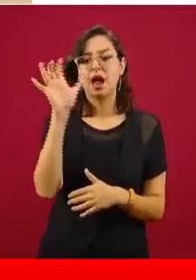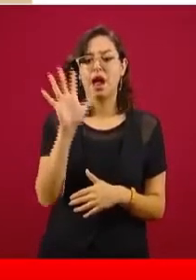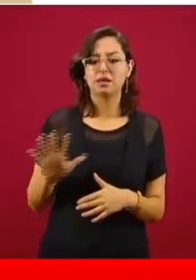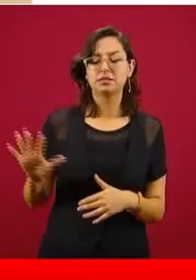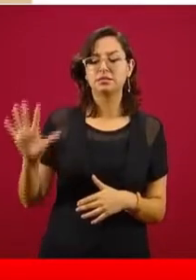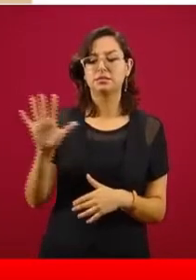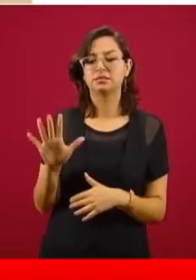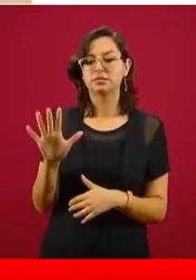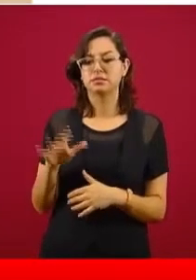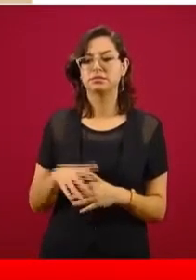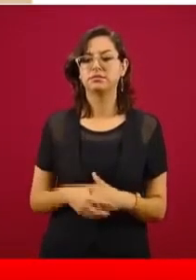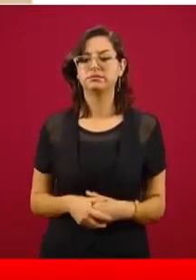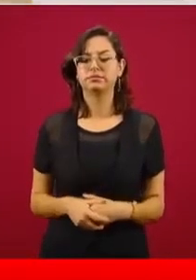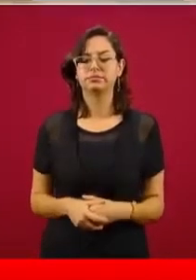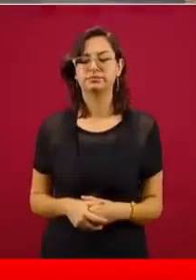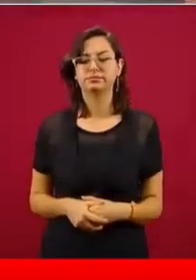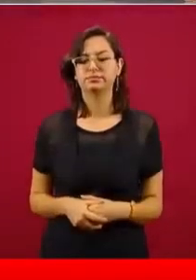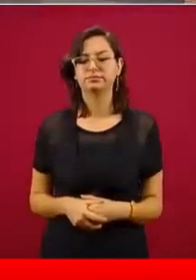734.